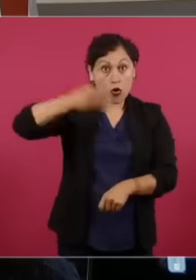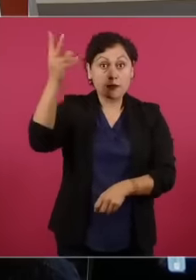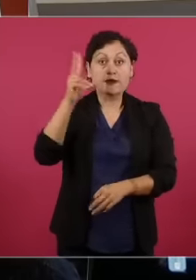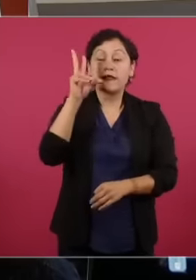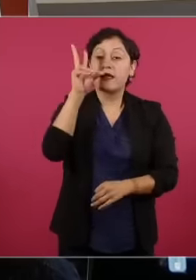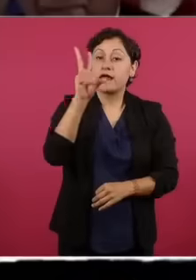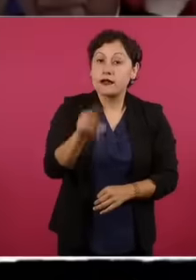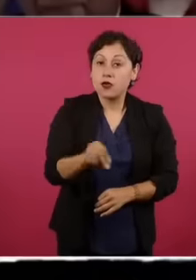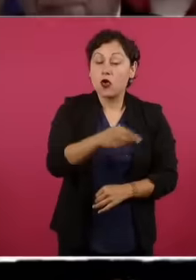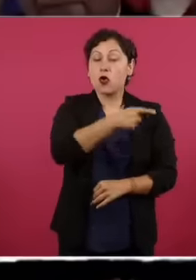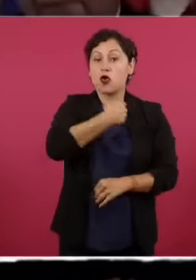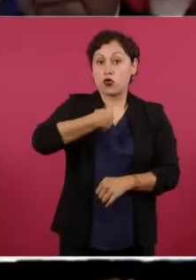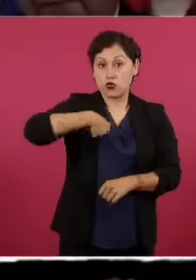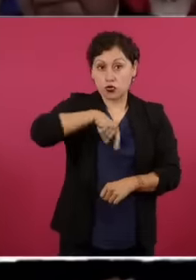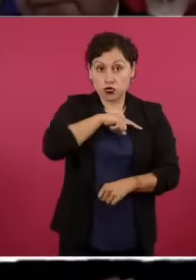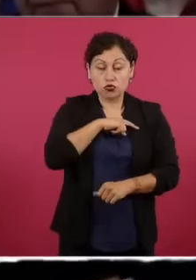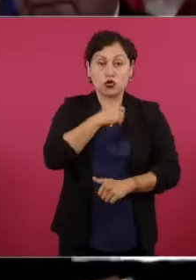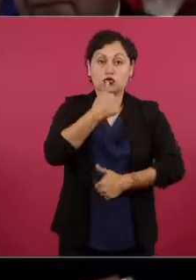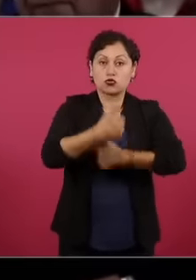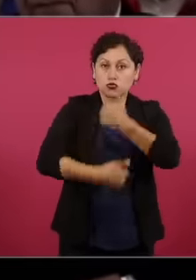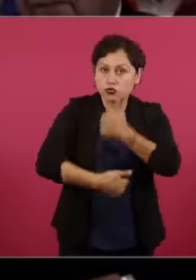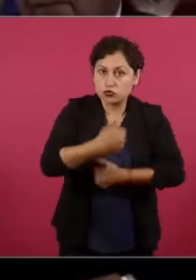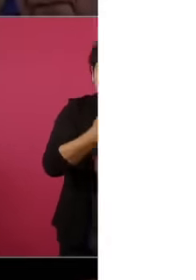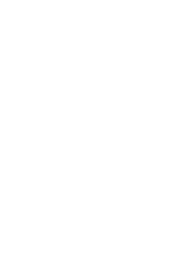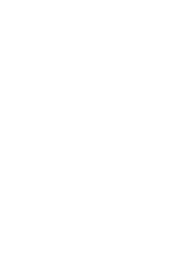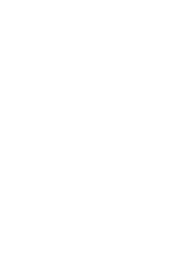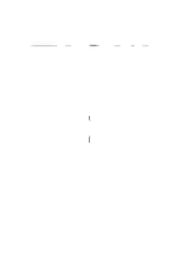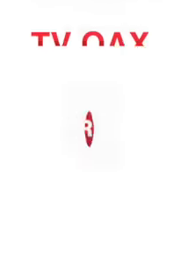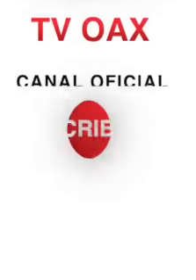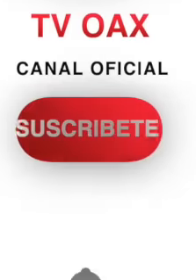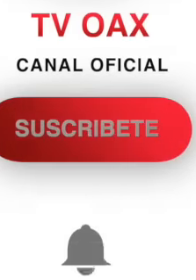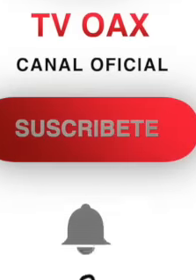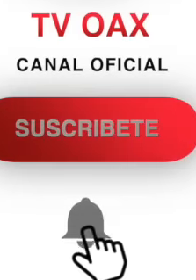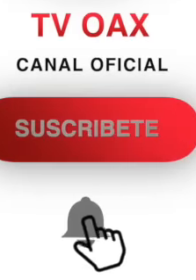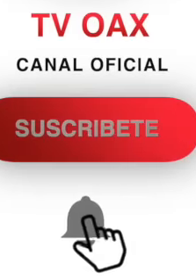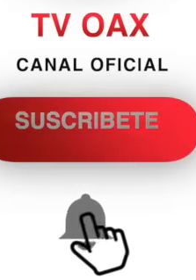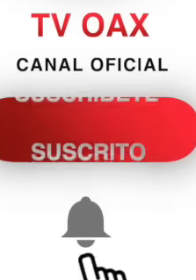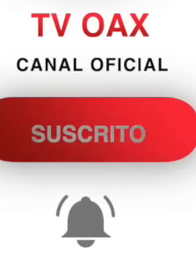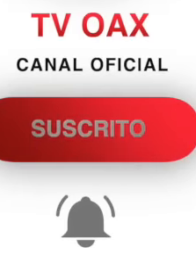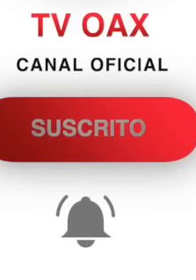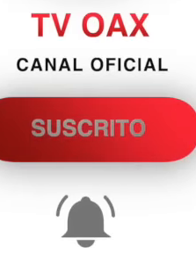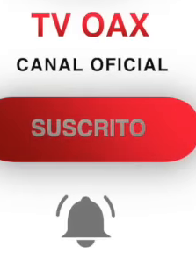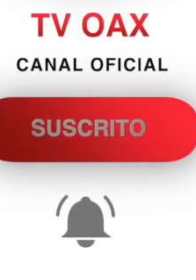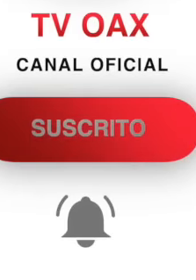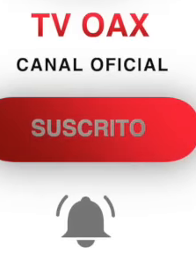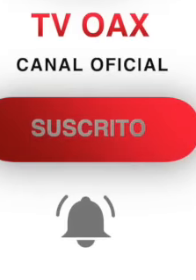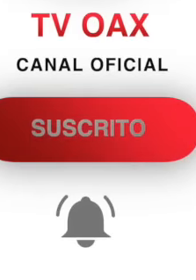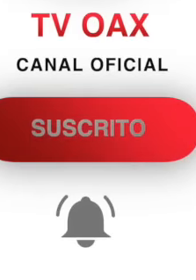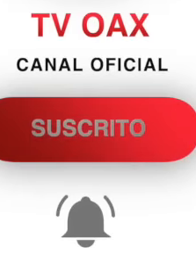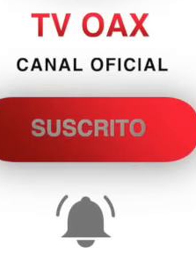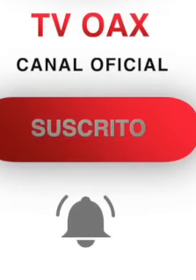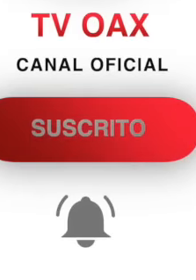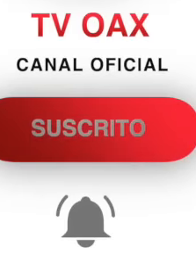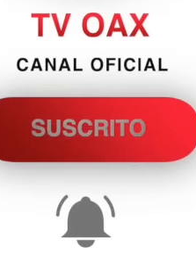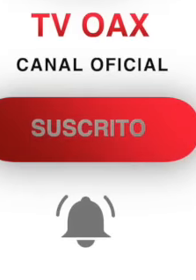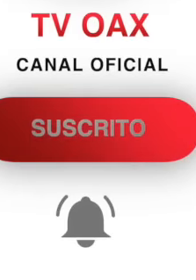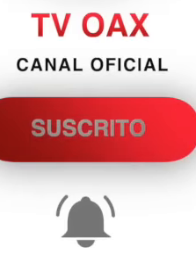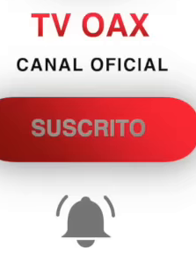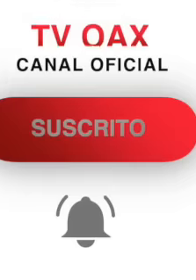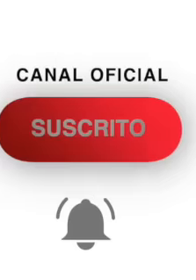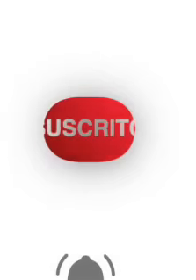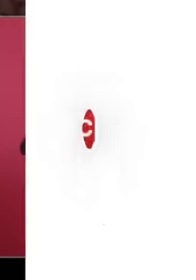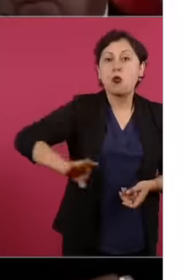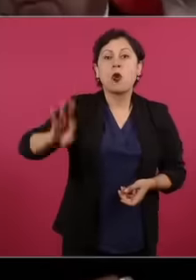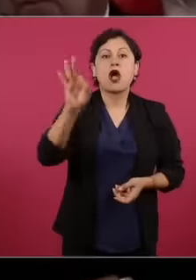contra el autoritarismo y el poder y son capaces de todo ahora